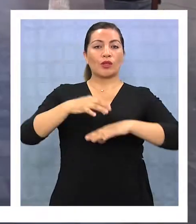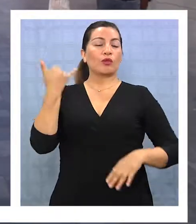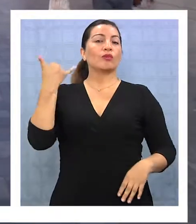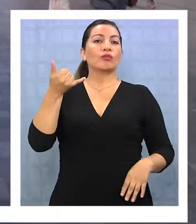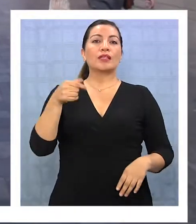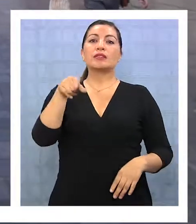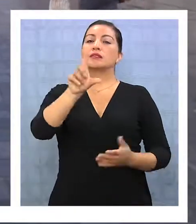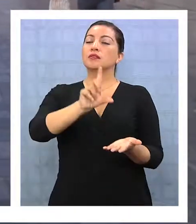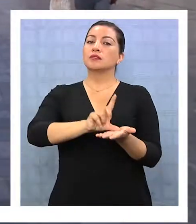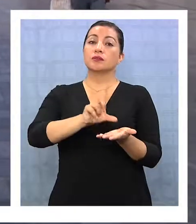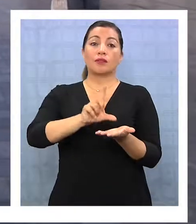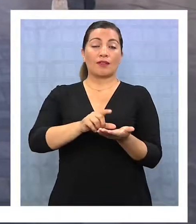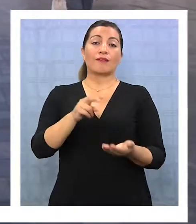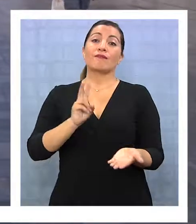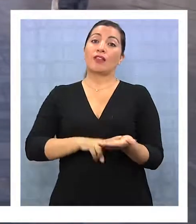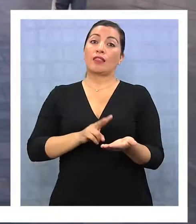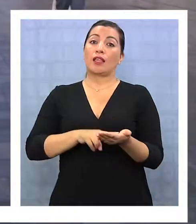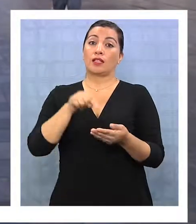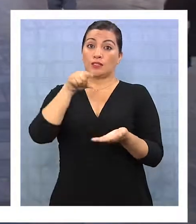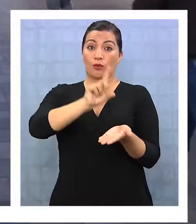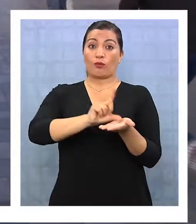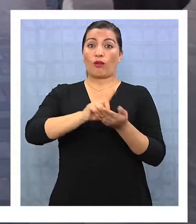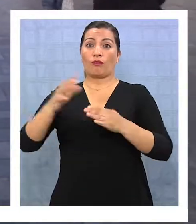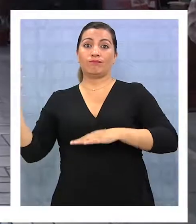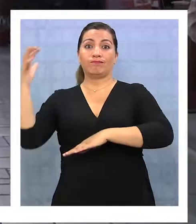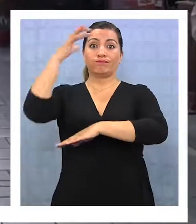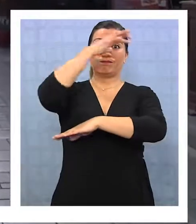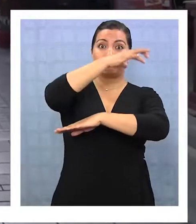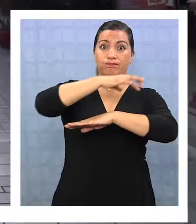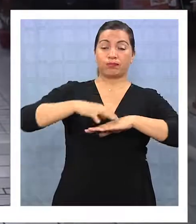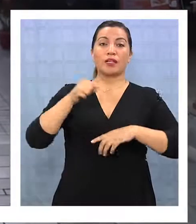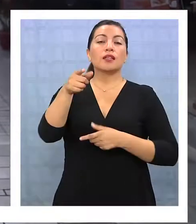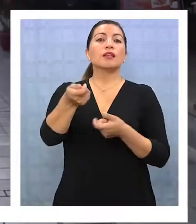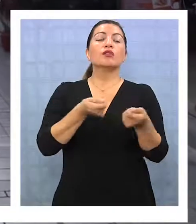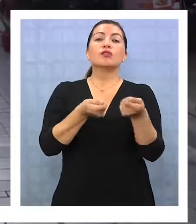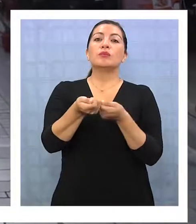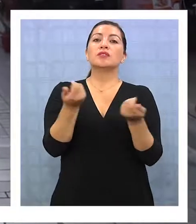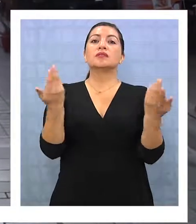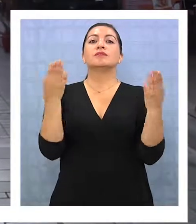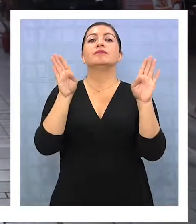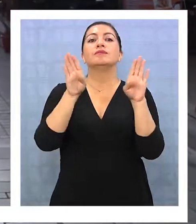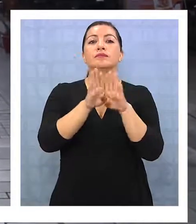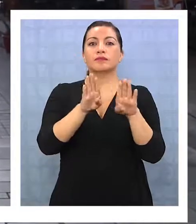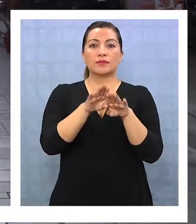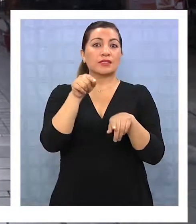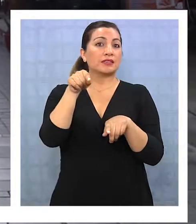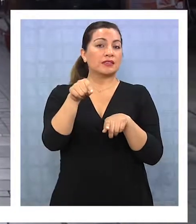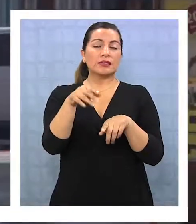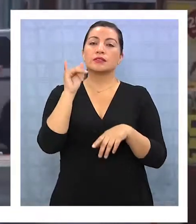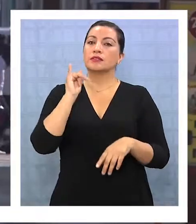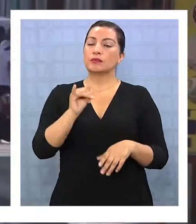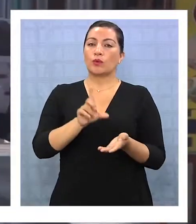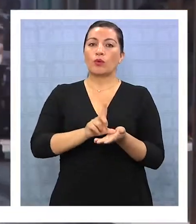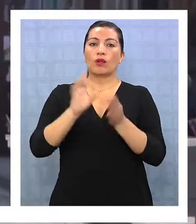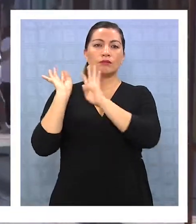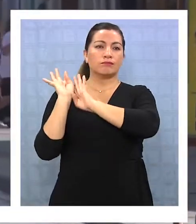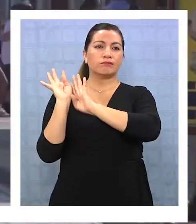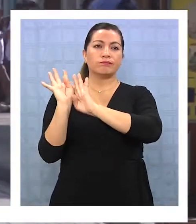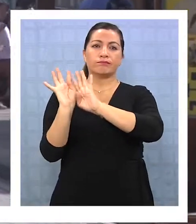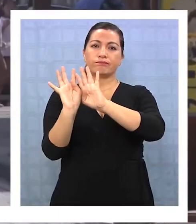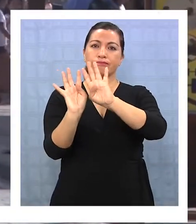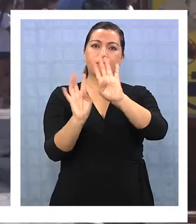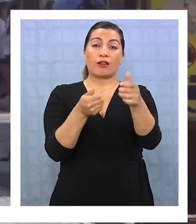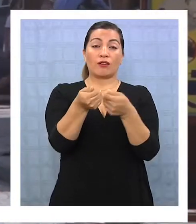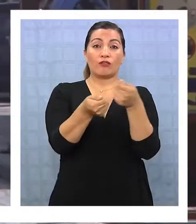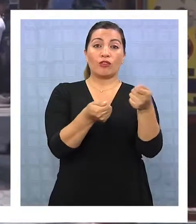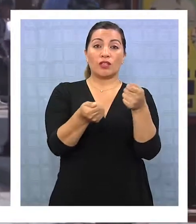que es zona de evidente inundabilidad. Comerciantes cierran sus puertas, la banca es parte de la evacuación, ambulantes se